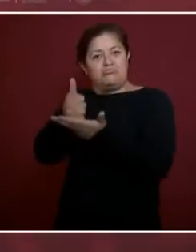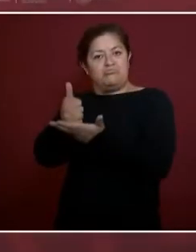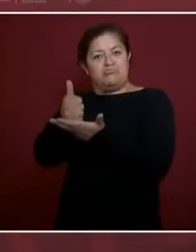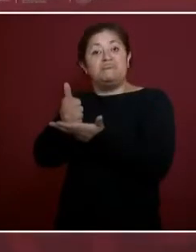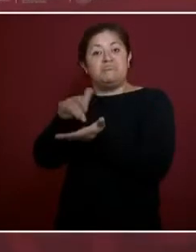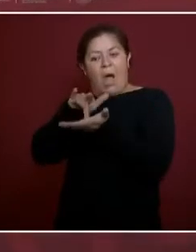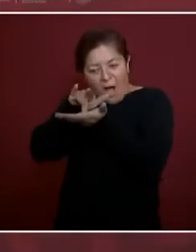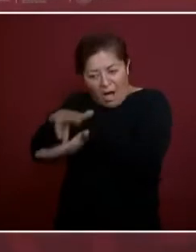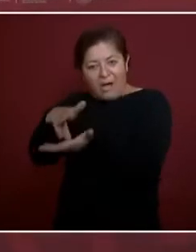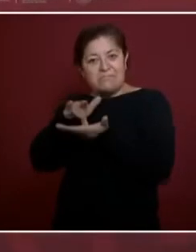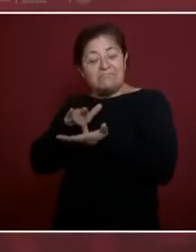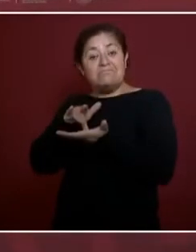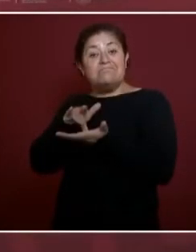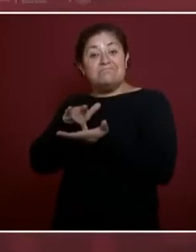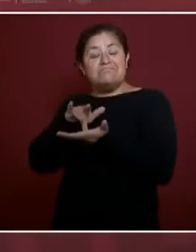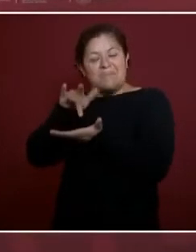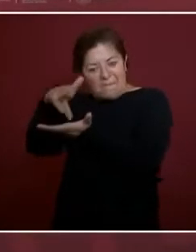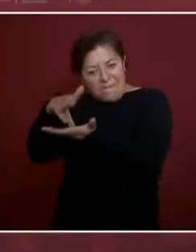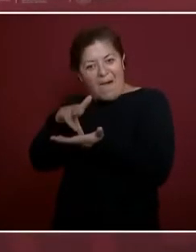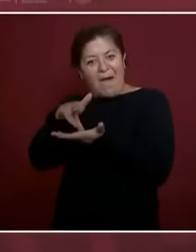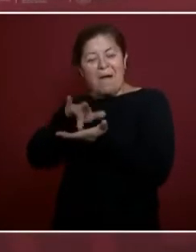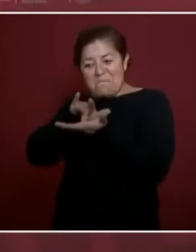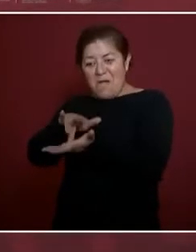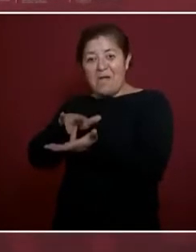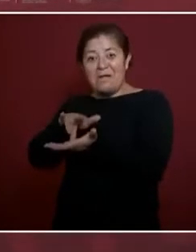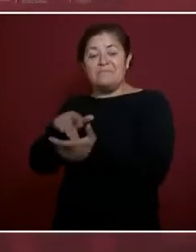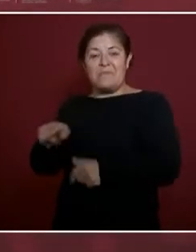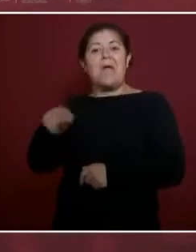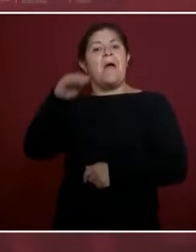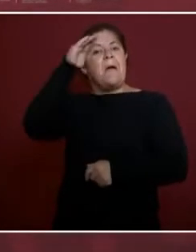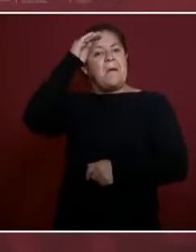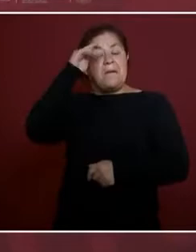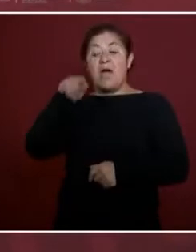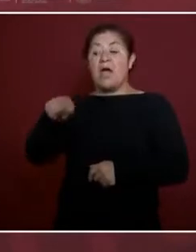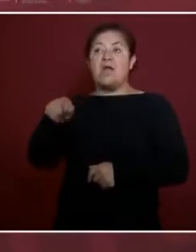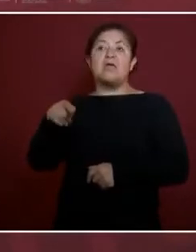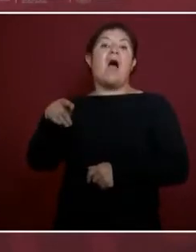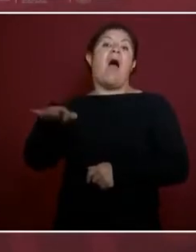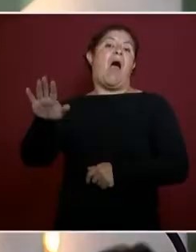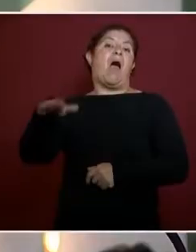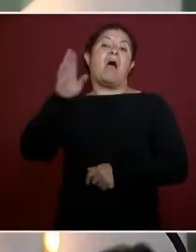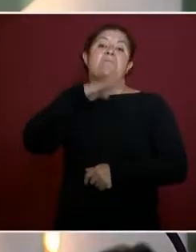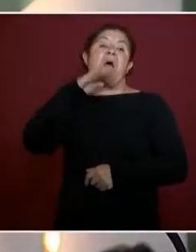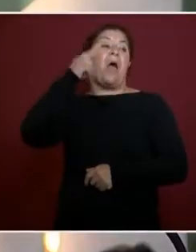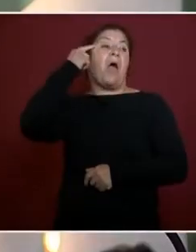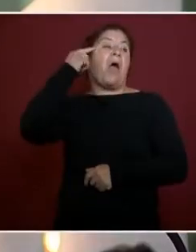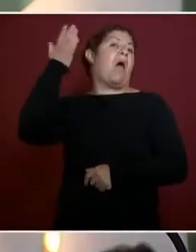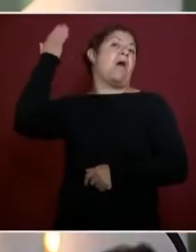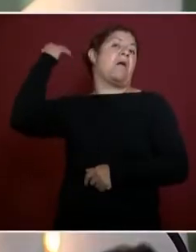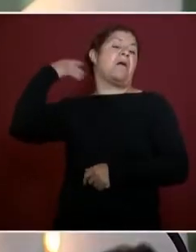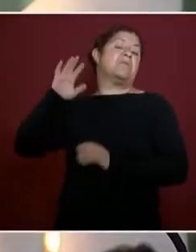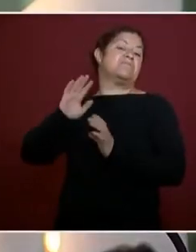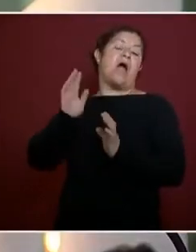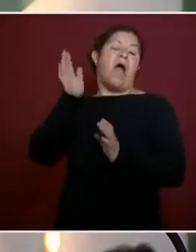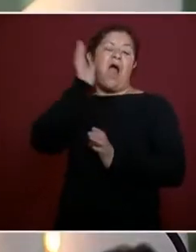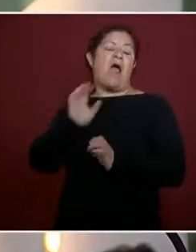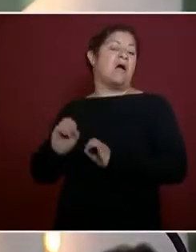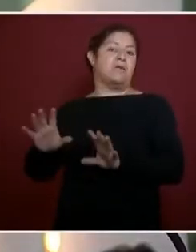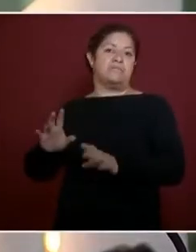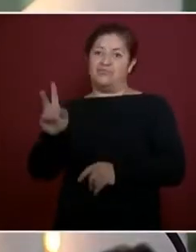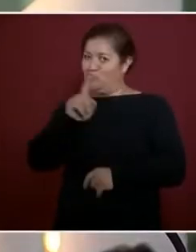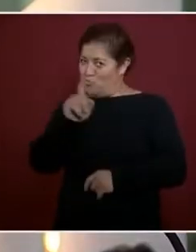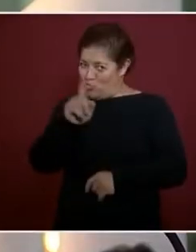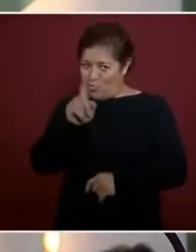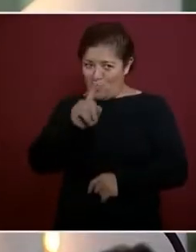Se piensa que eso es atraso, no, no, no, esos